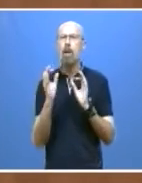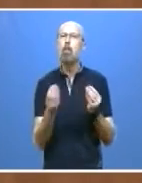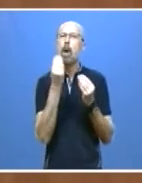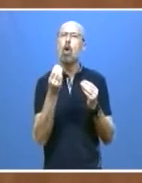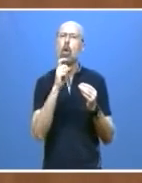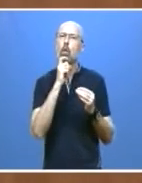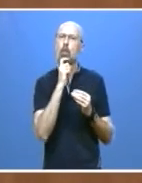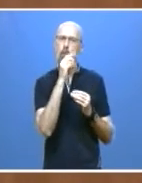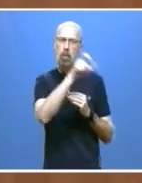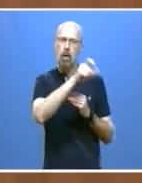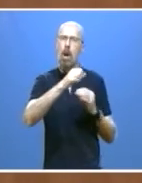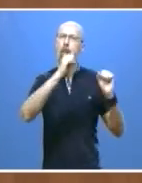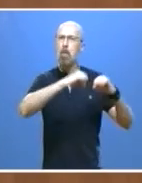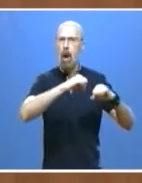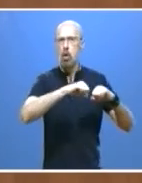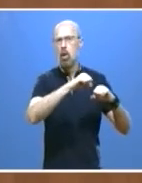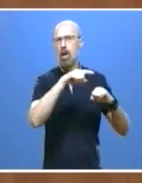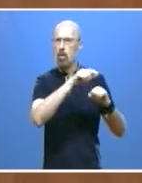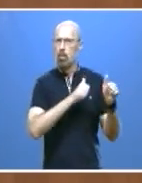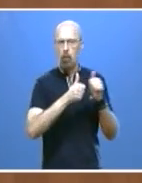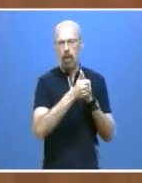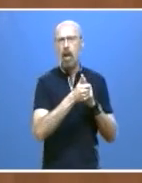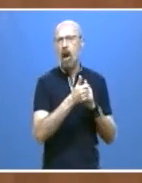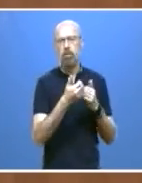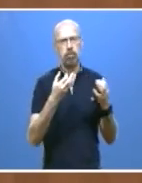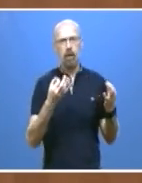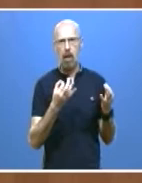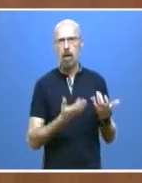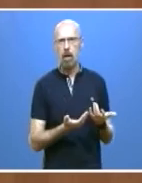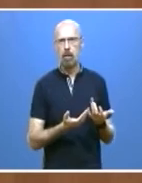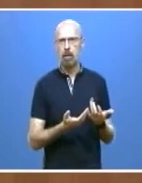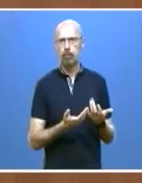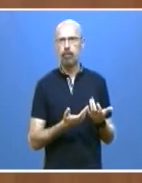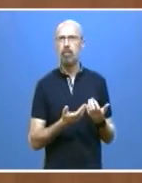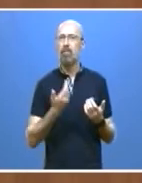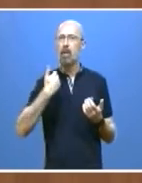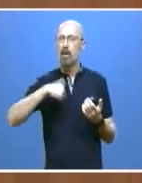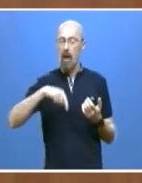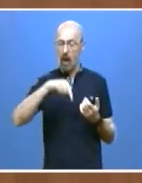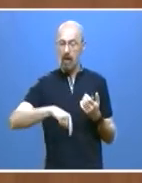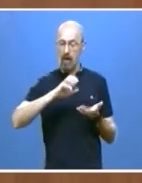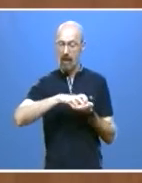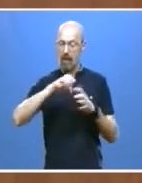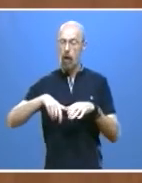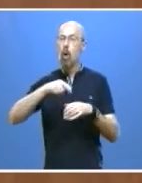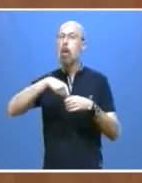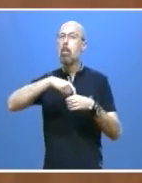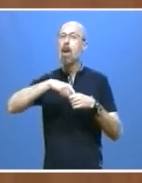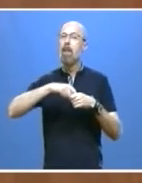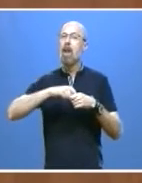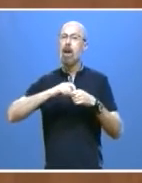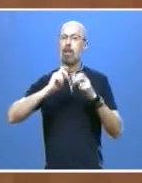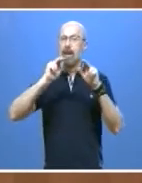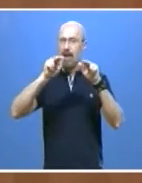es hoy una prioridad absoluta. Ya somos la comunidad con más plazas residenciales por cada 100